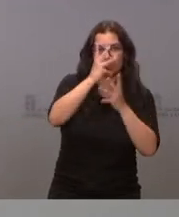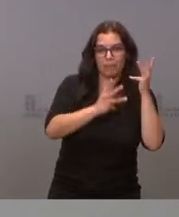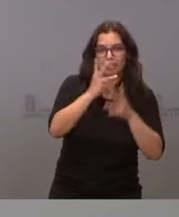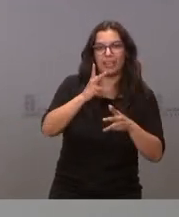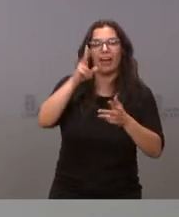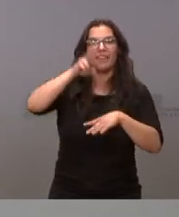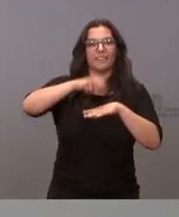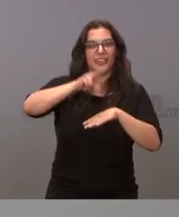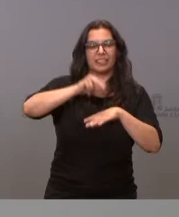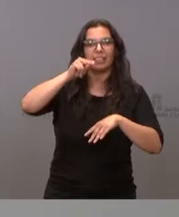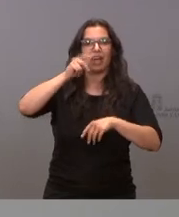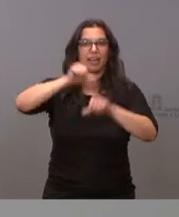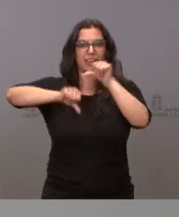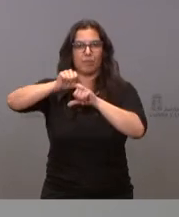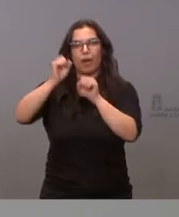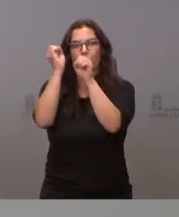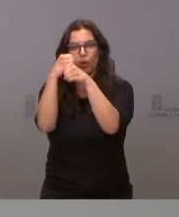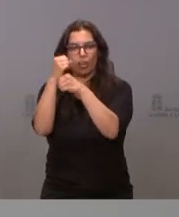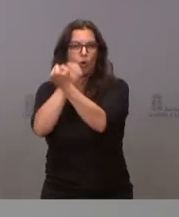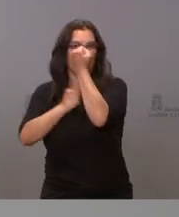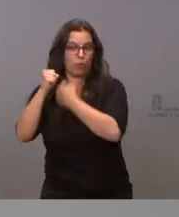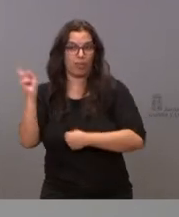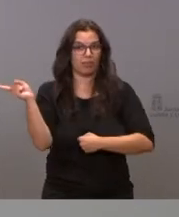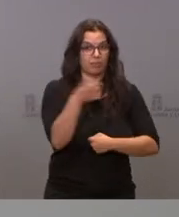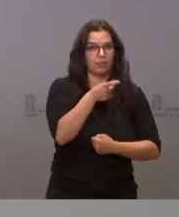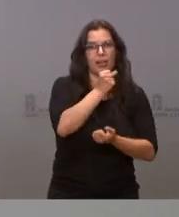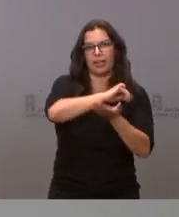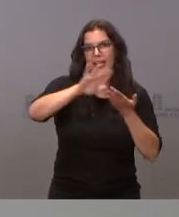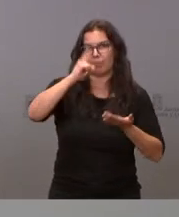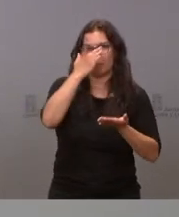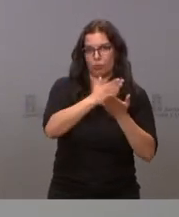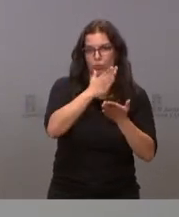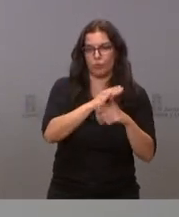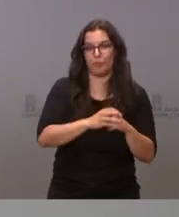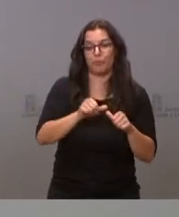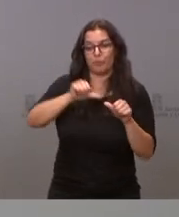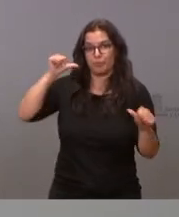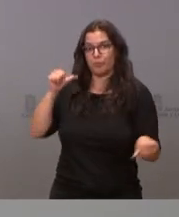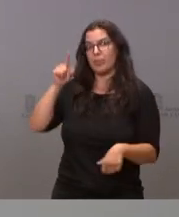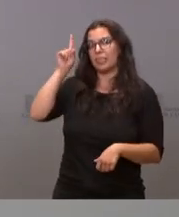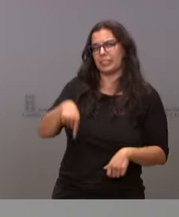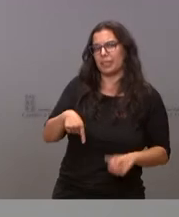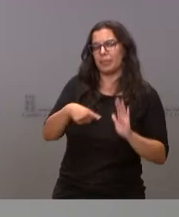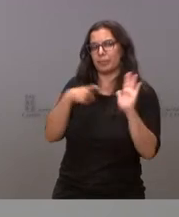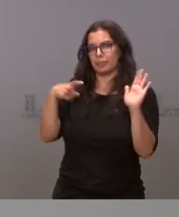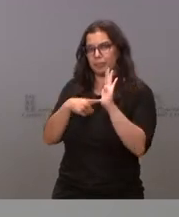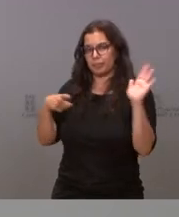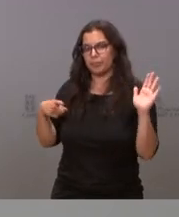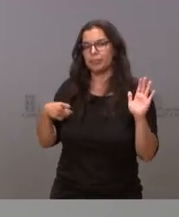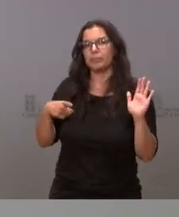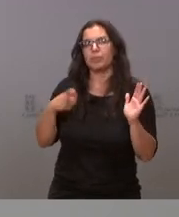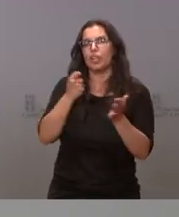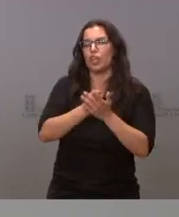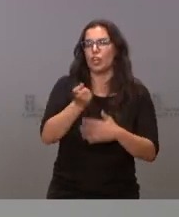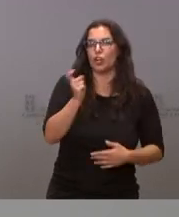Física, Química, Biología o Economía. En años anteriores, también estaban exentos de tasas los